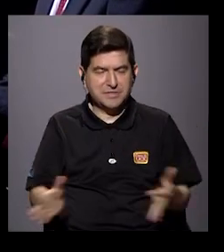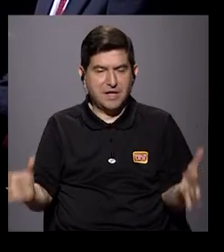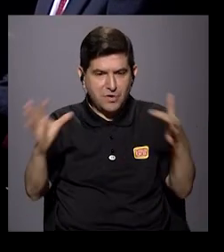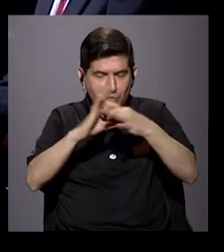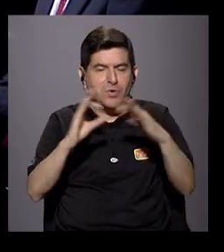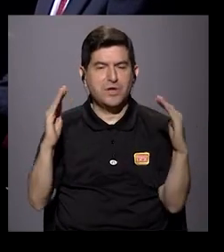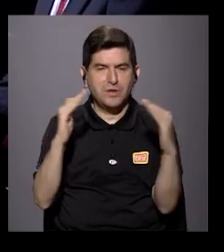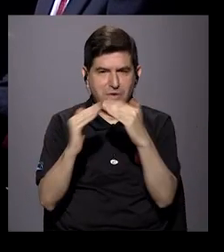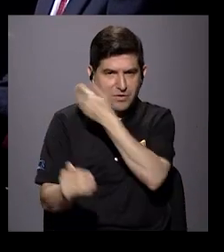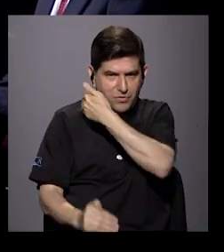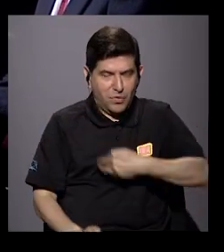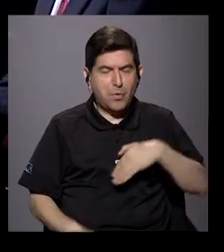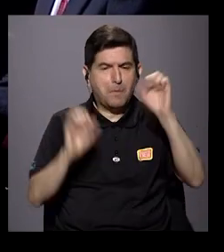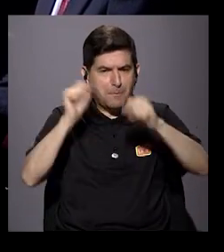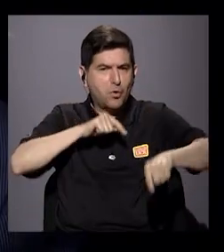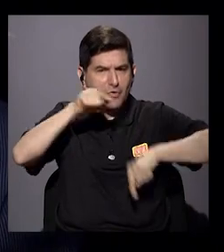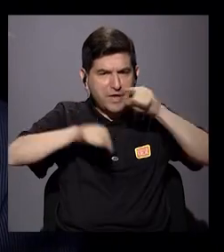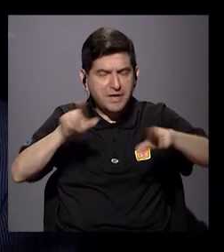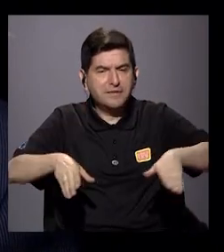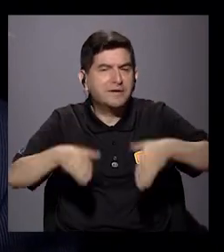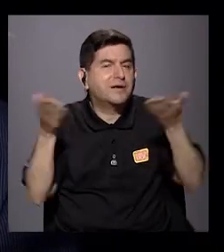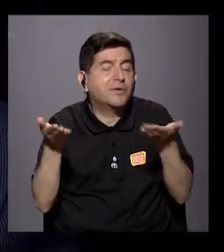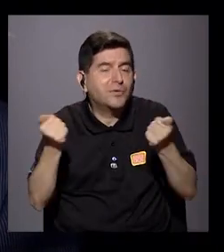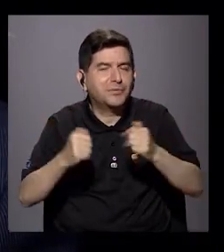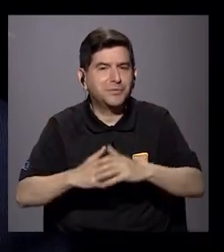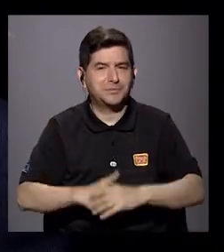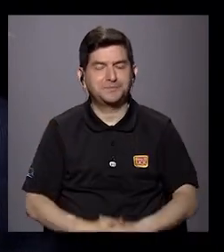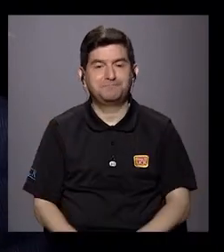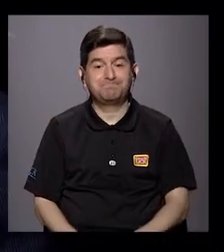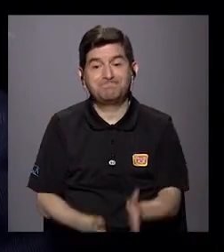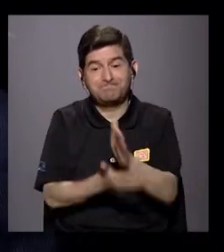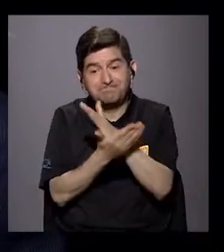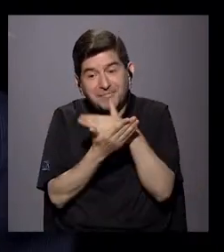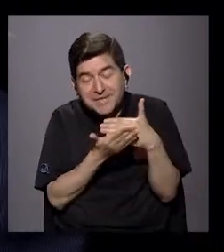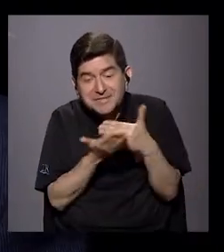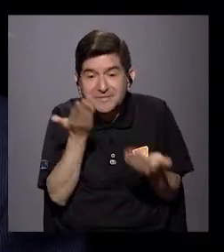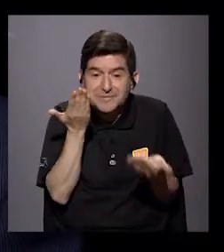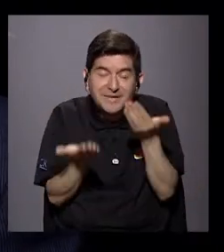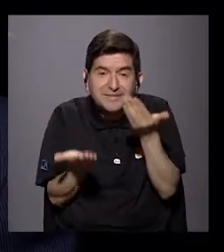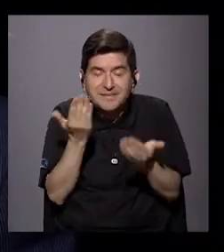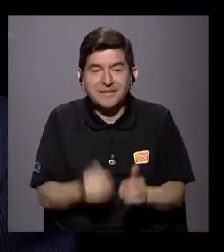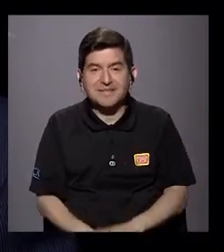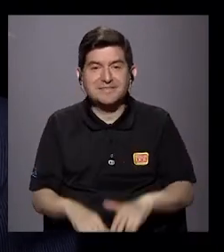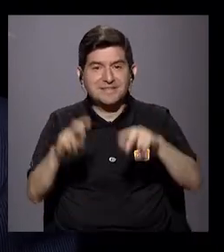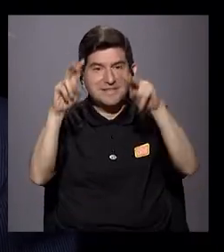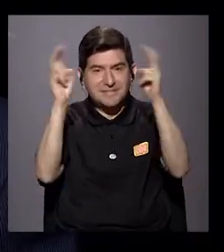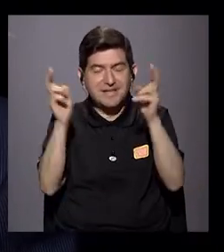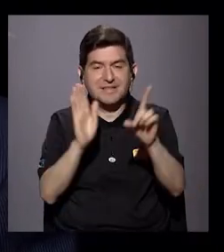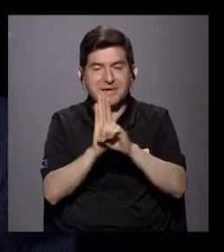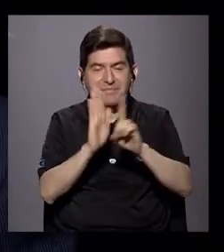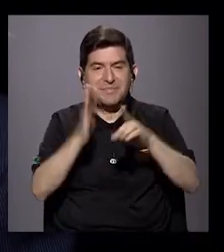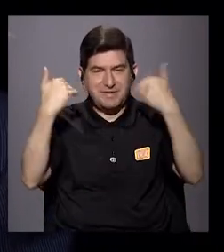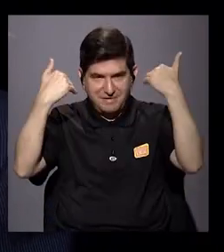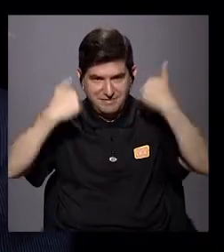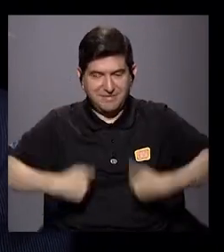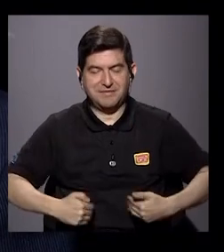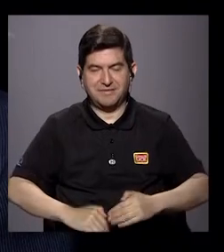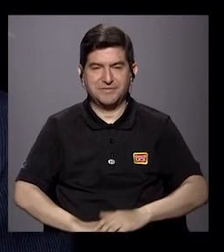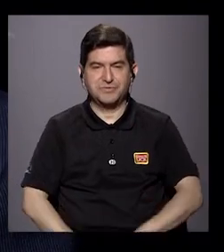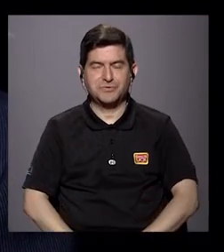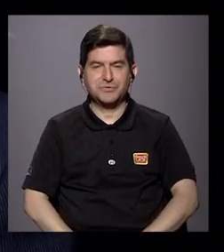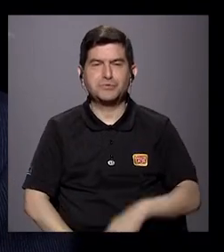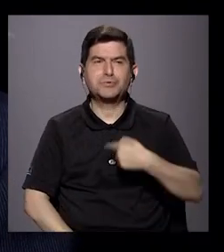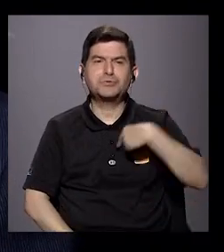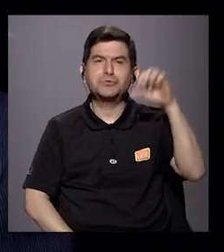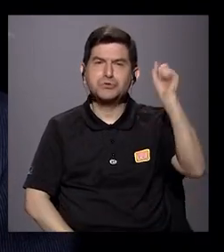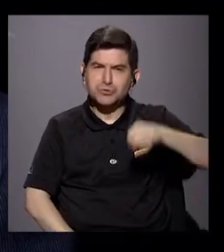a Casa Presidencial, sea muy crítico en esto? Bueno, es parte efectivamente del tema de derechos humanos y yo